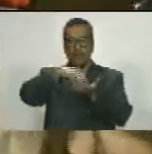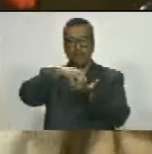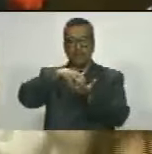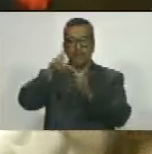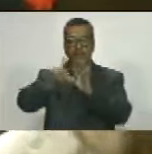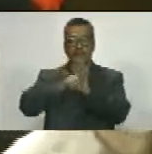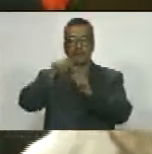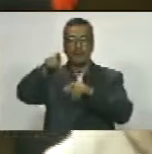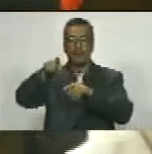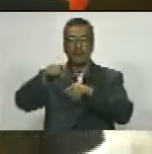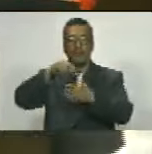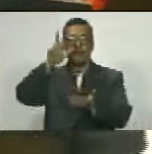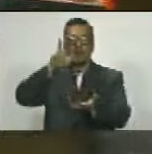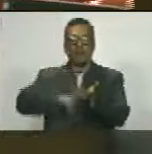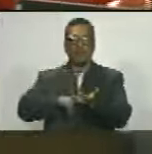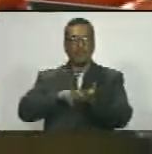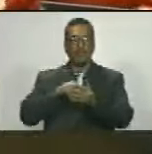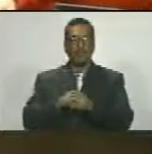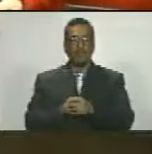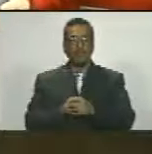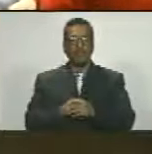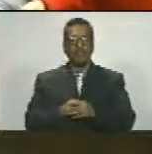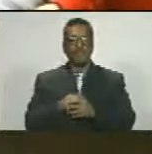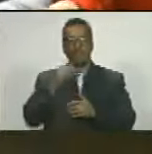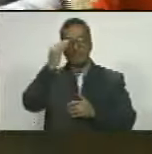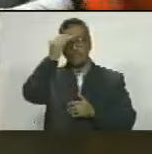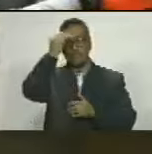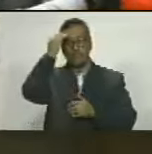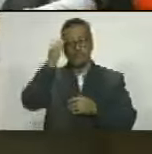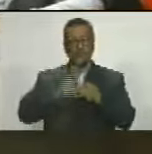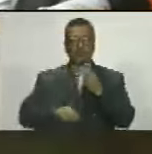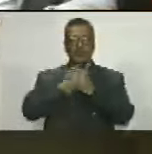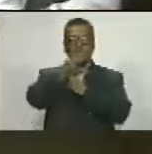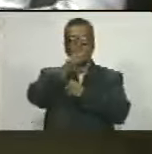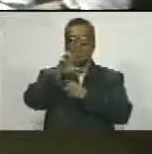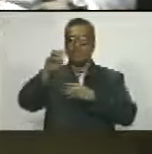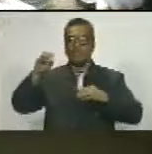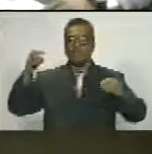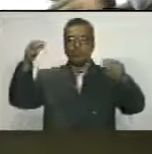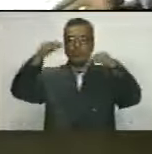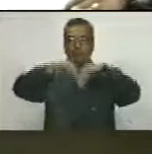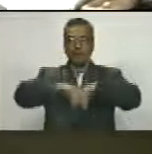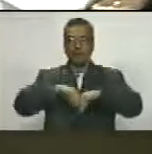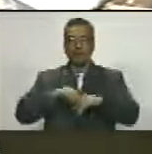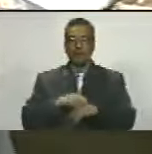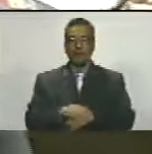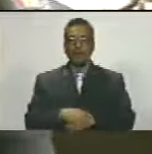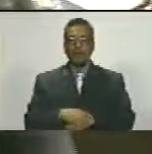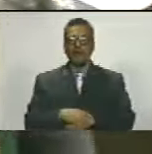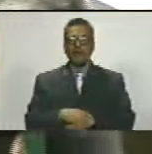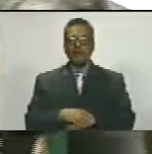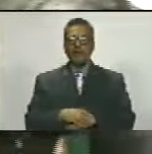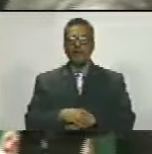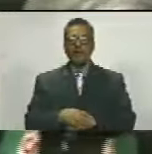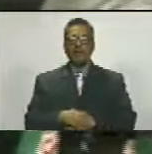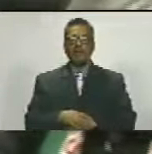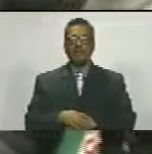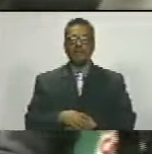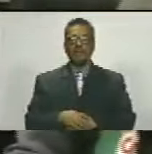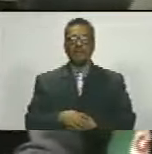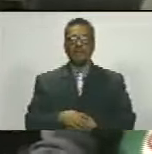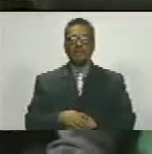ha aprobado más de 200 acuerdos en estos